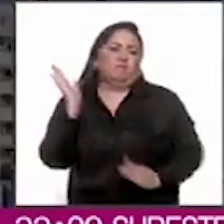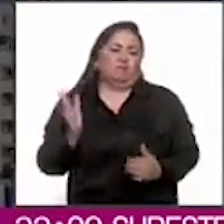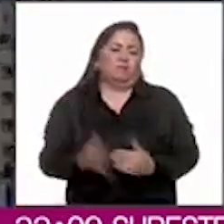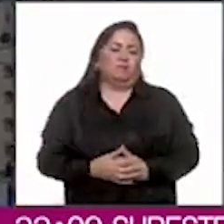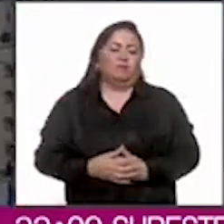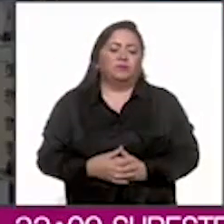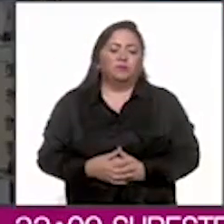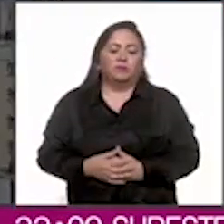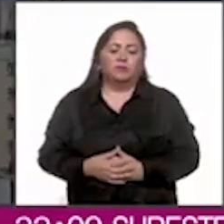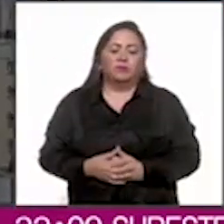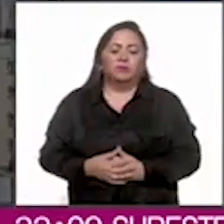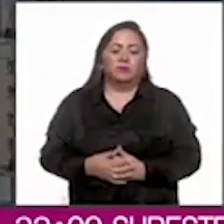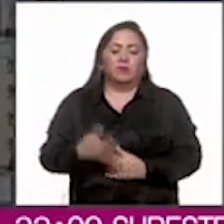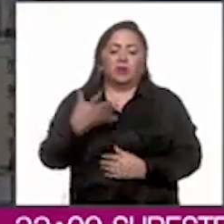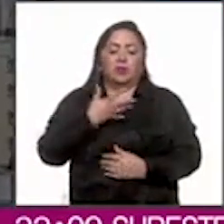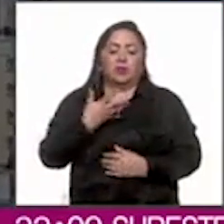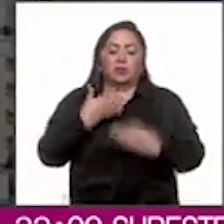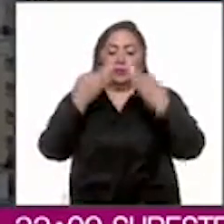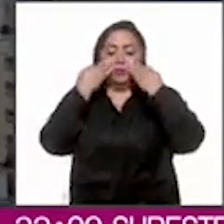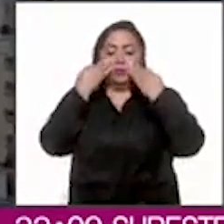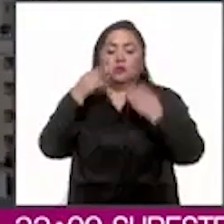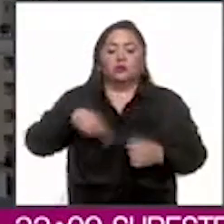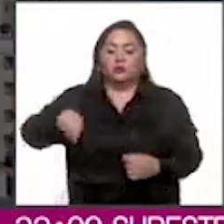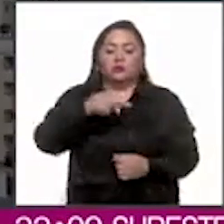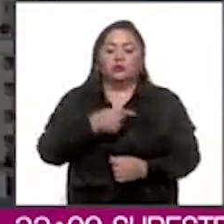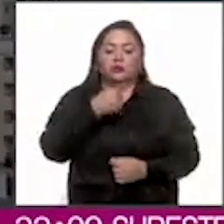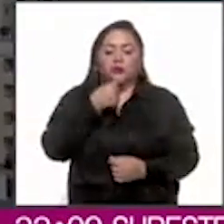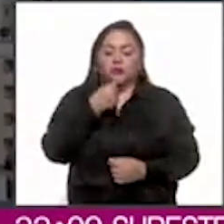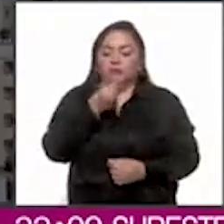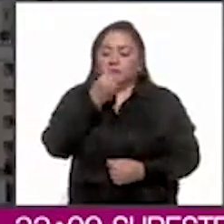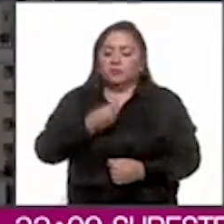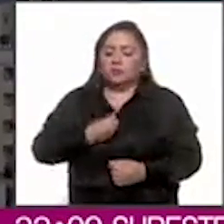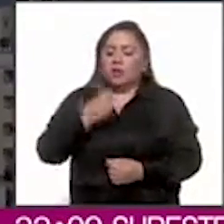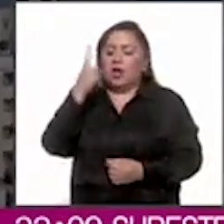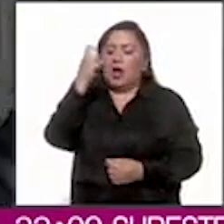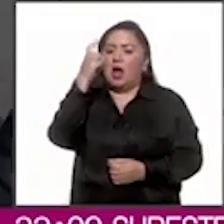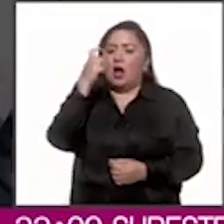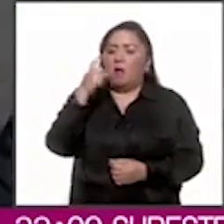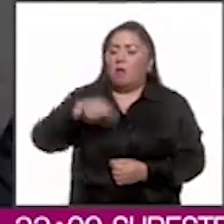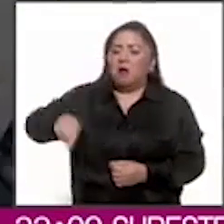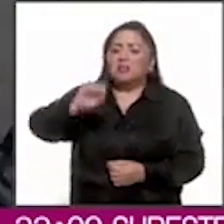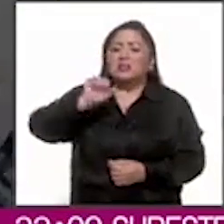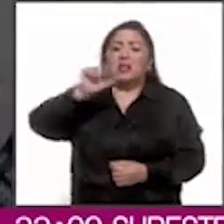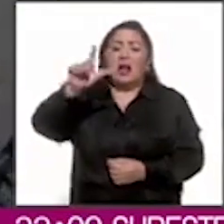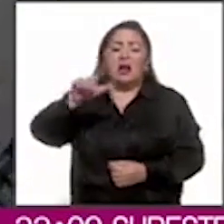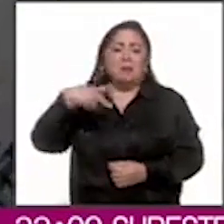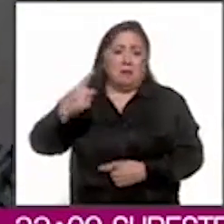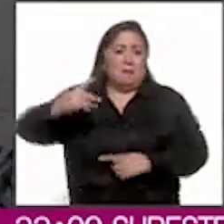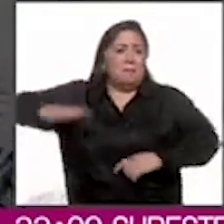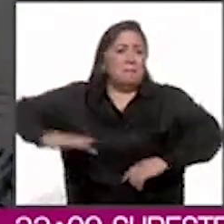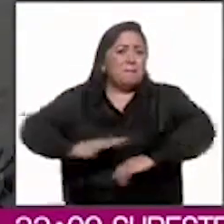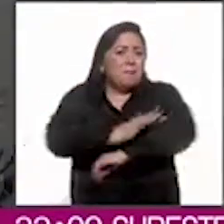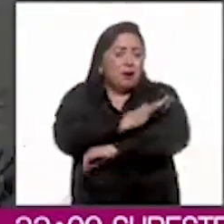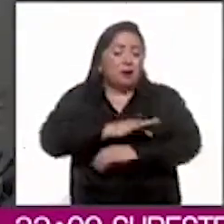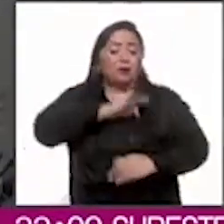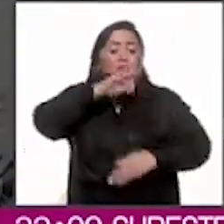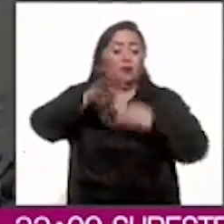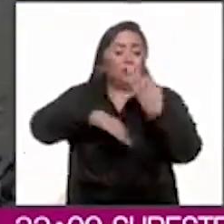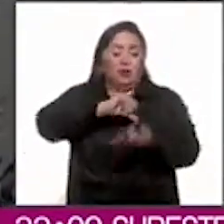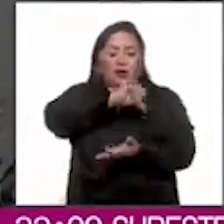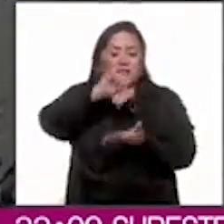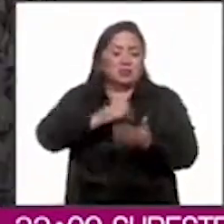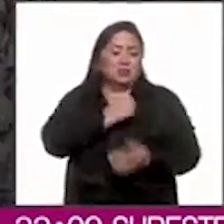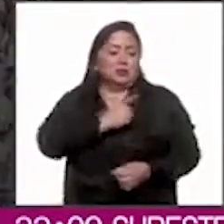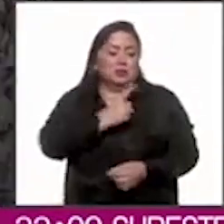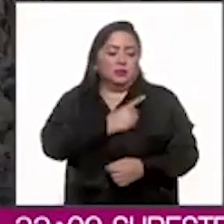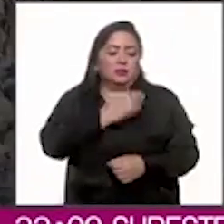Ya tenemos testimonios de que los niños están tomando agua salada del mar. Todos los centros de